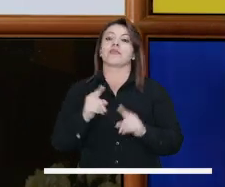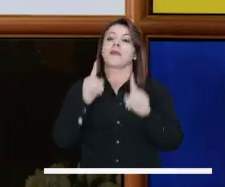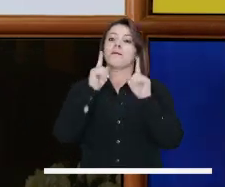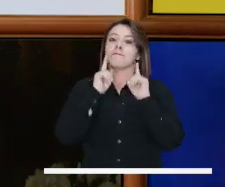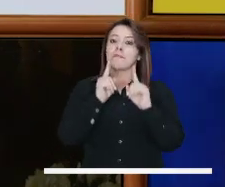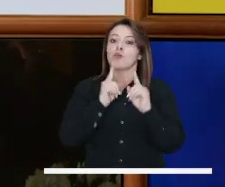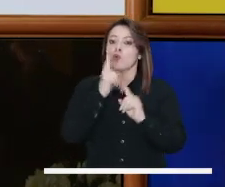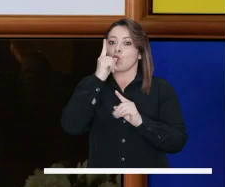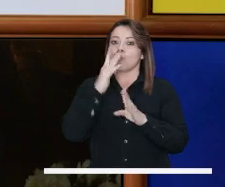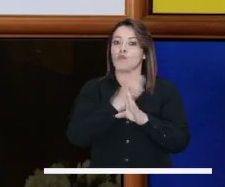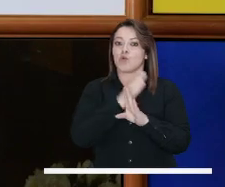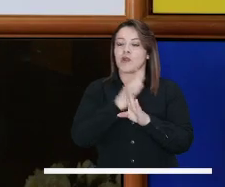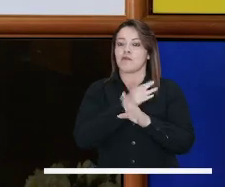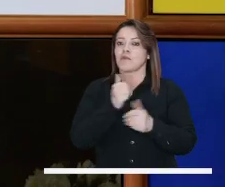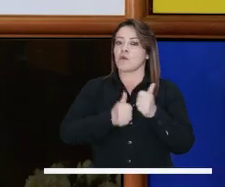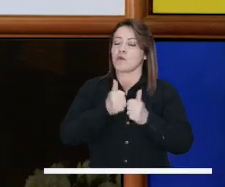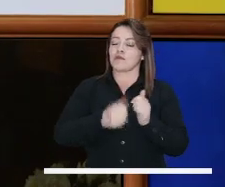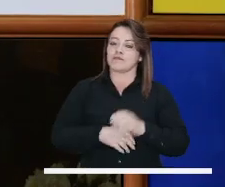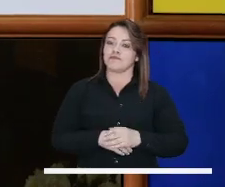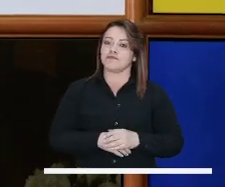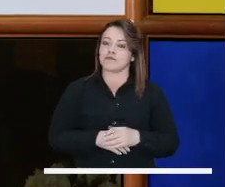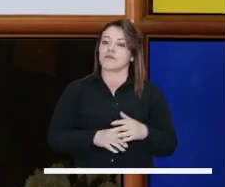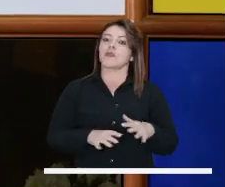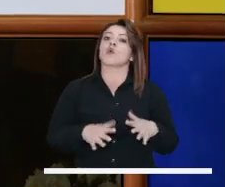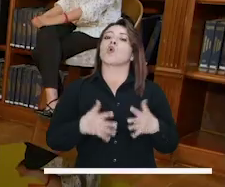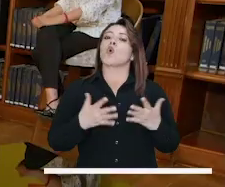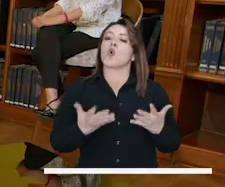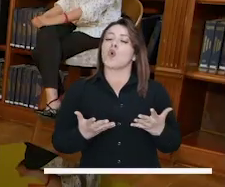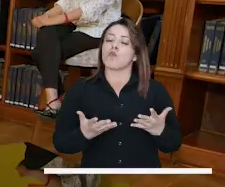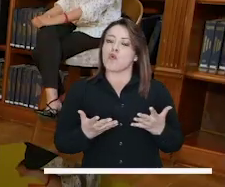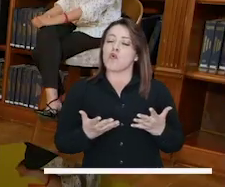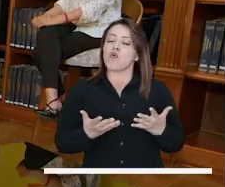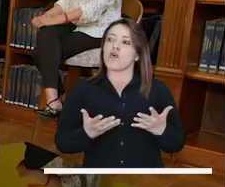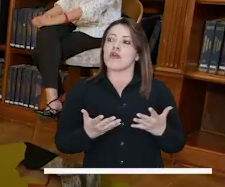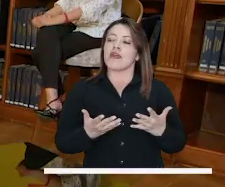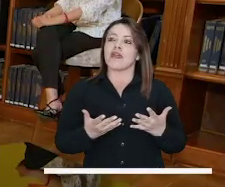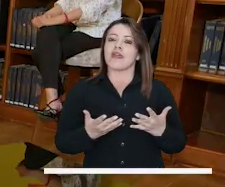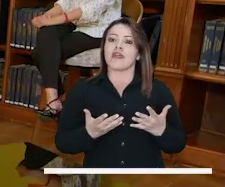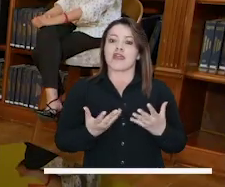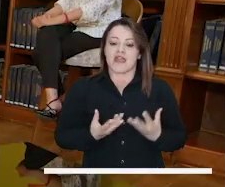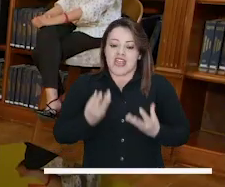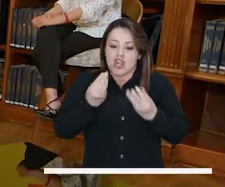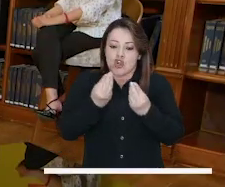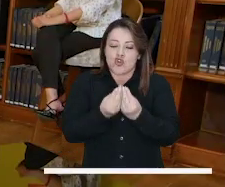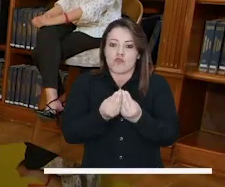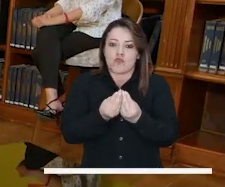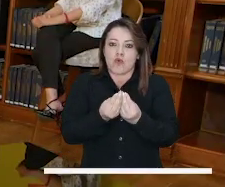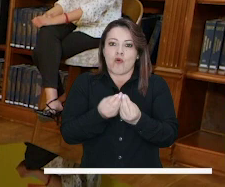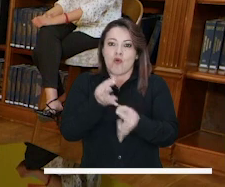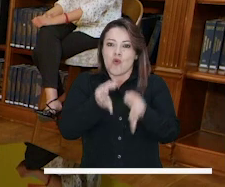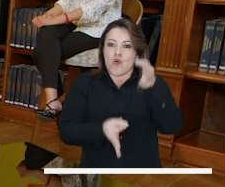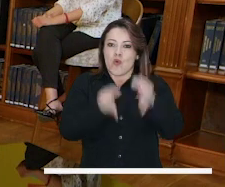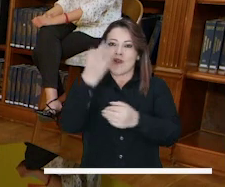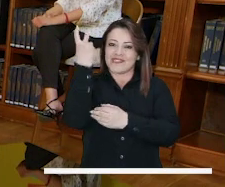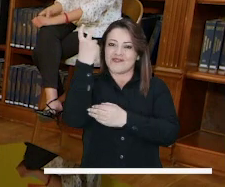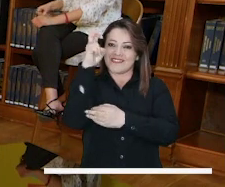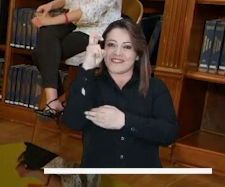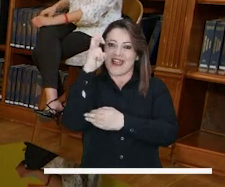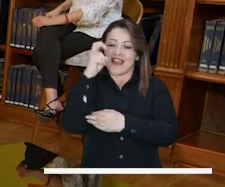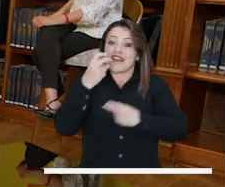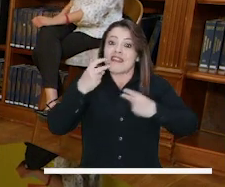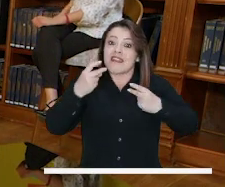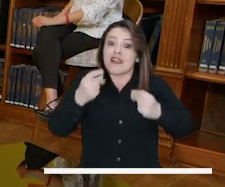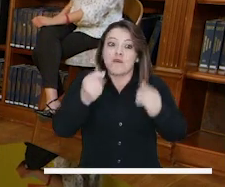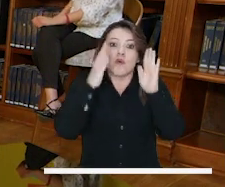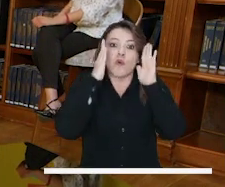permiten amparar y proteger el derecho efectivamente de la mujer. Pero aquí hay un problema de fondo y es cómo somos capaces nosotros de